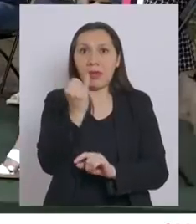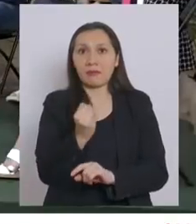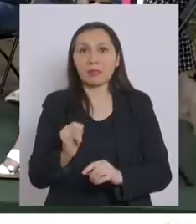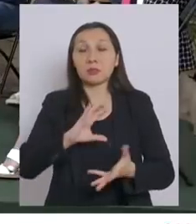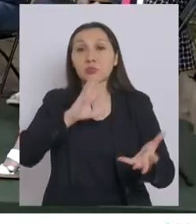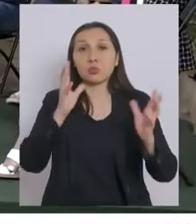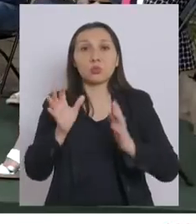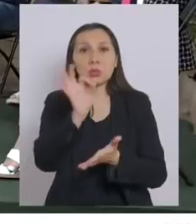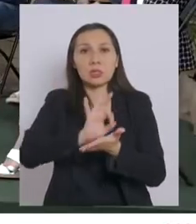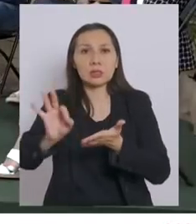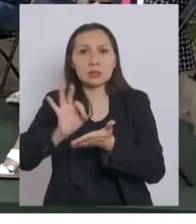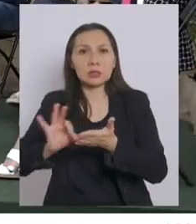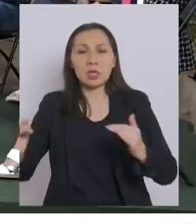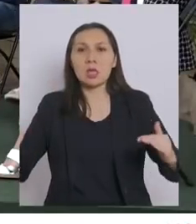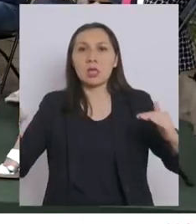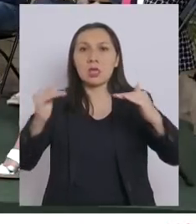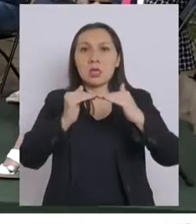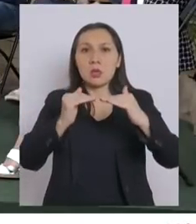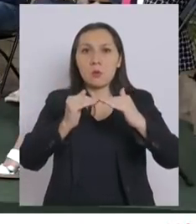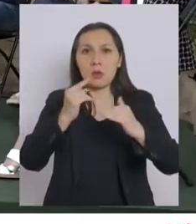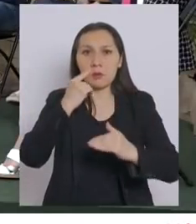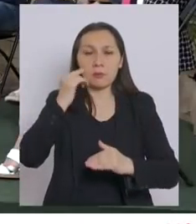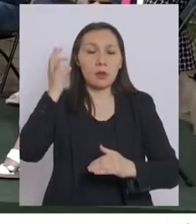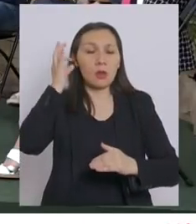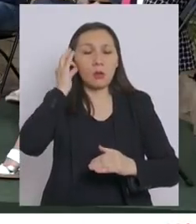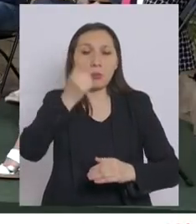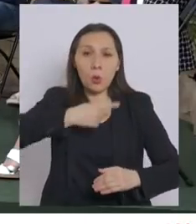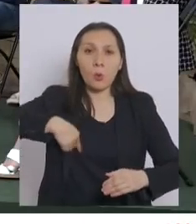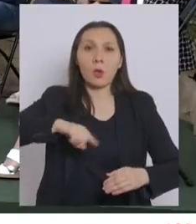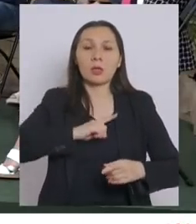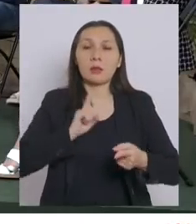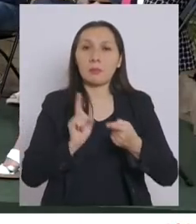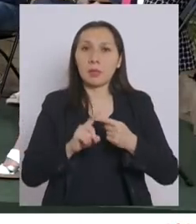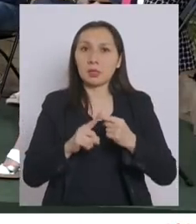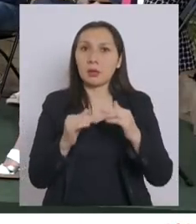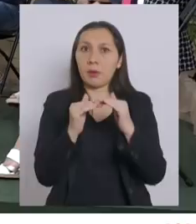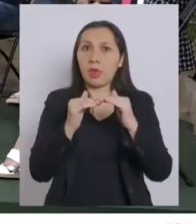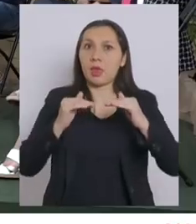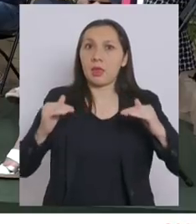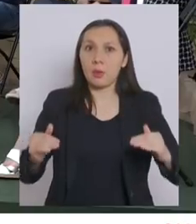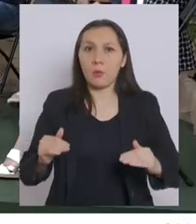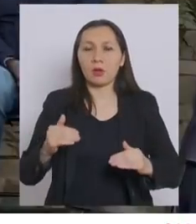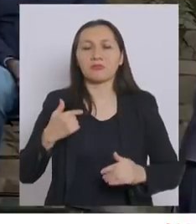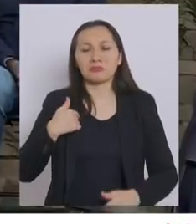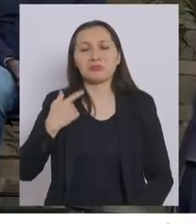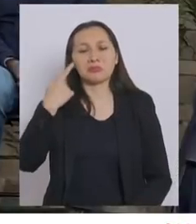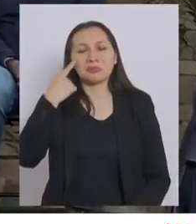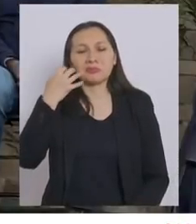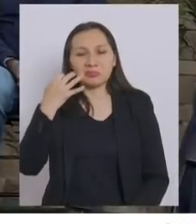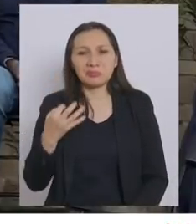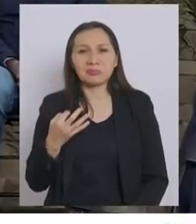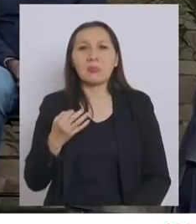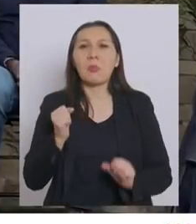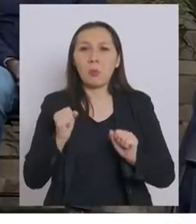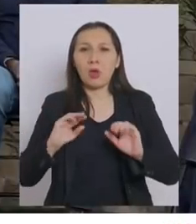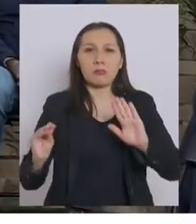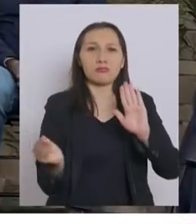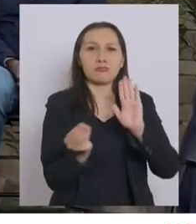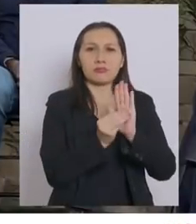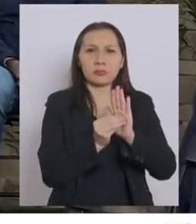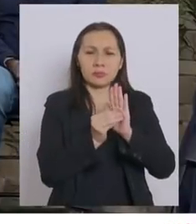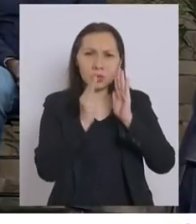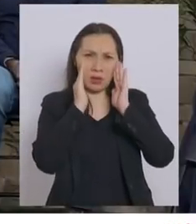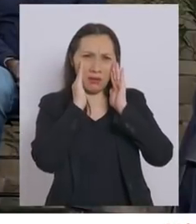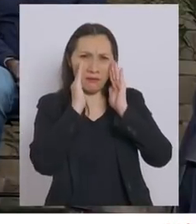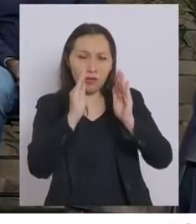mundo será escrita de forma paritaria. Nuestra participación en igualdad de condiciones, estoy cierta, nos permitirá plasmar el enfoque de